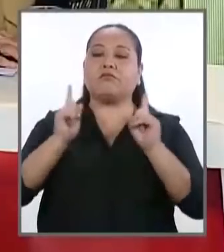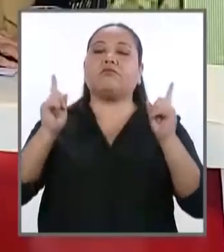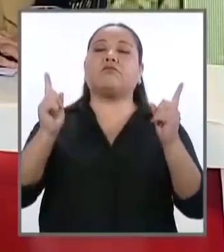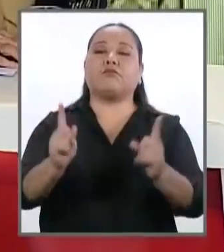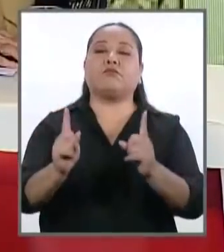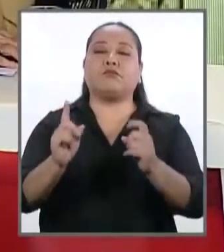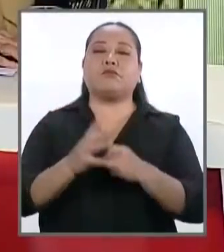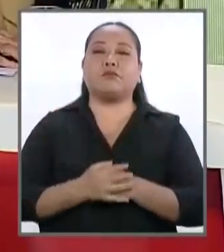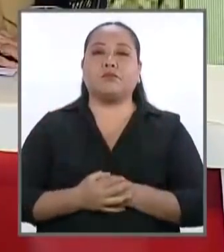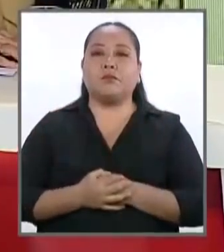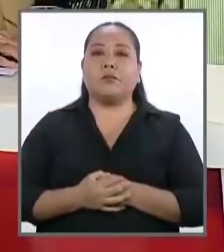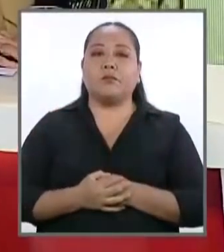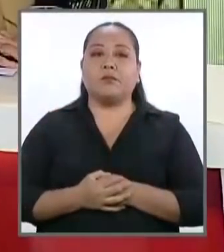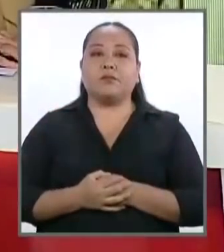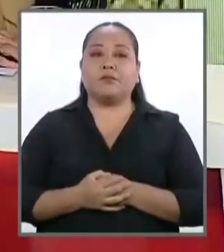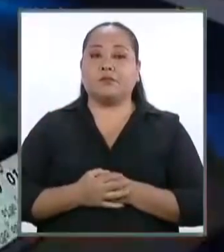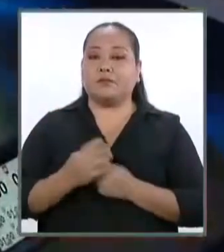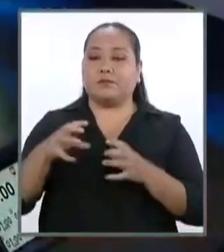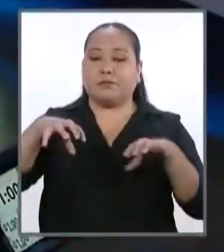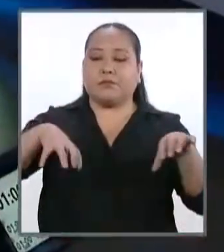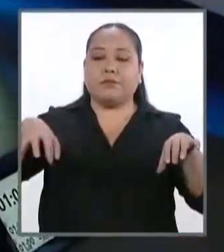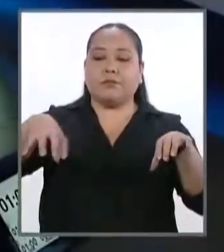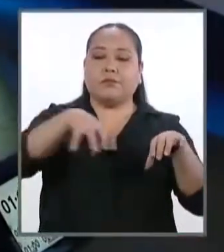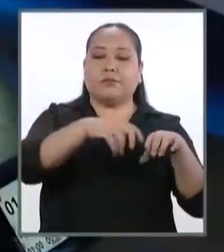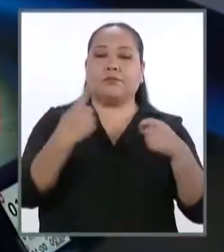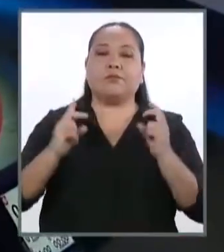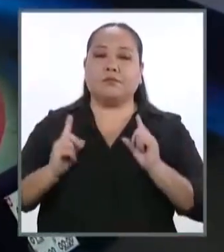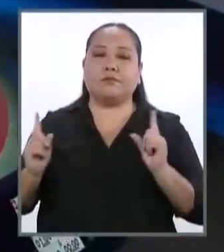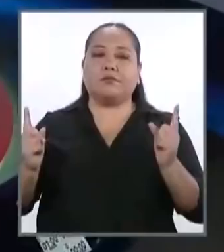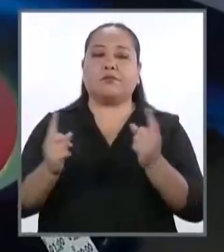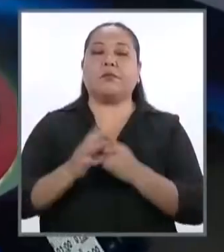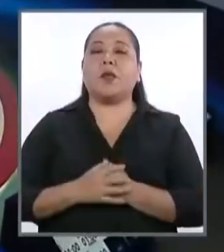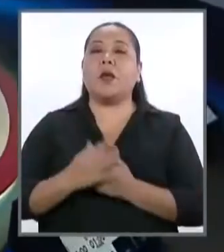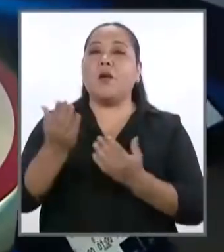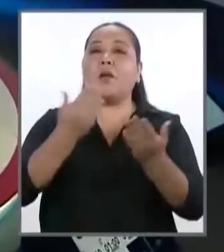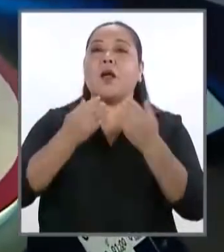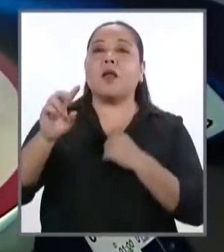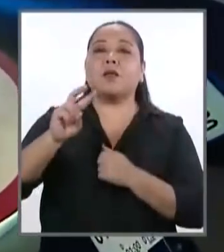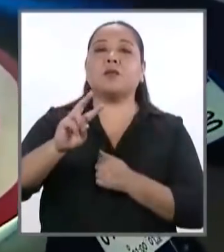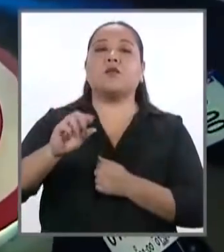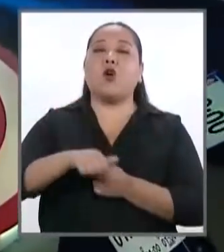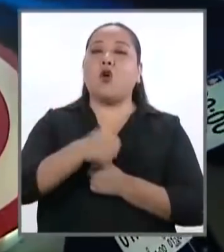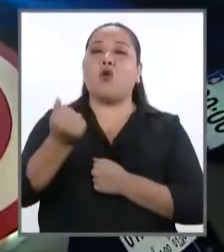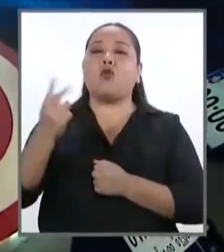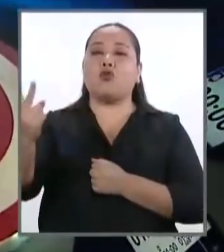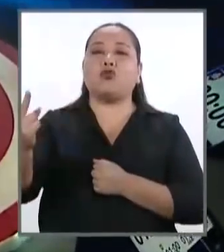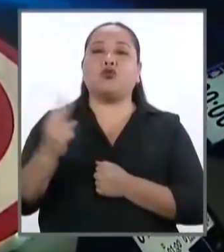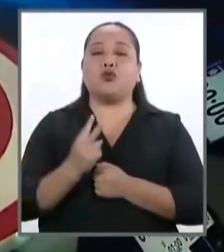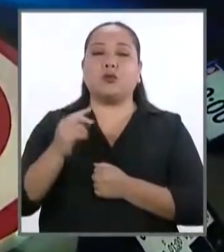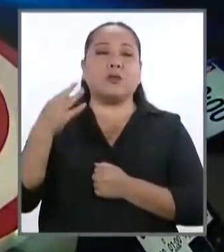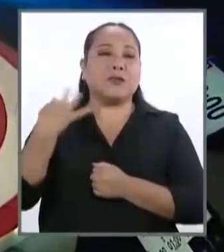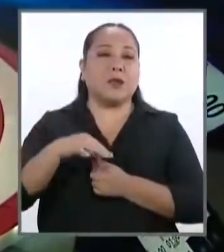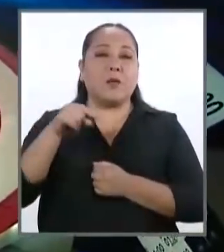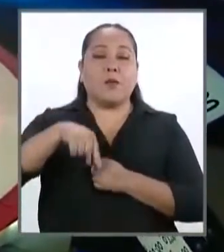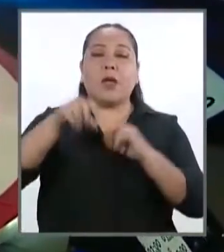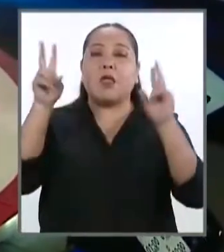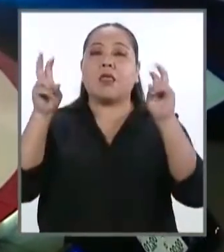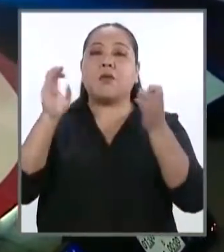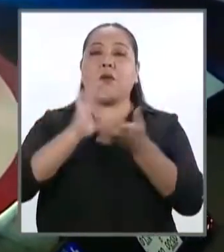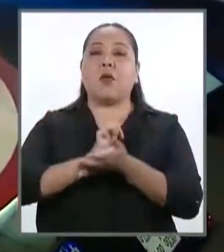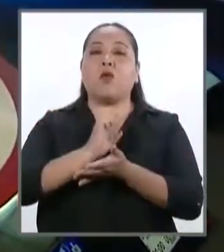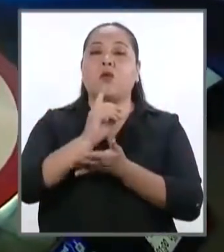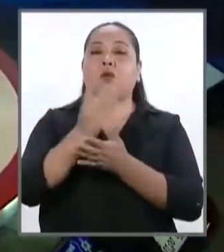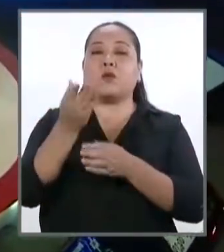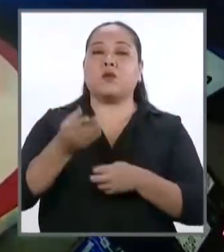sus lugares en el estrado para poder convocar a la siguiente dupla, siempre sobre el tema de educación y a